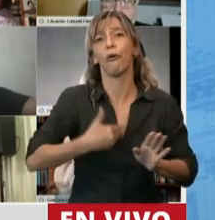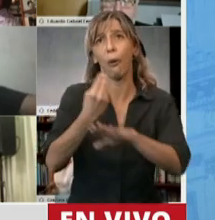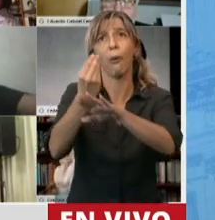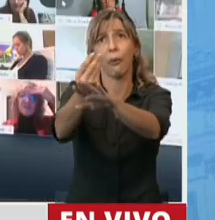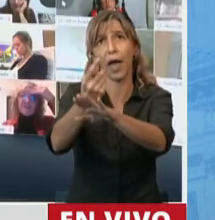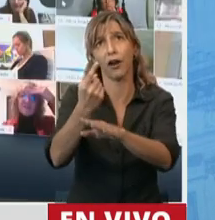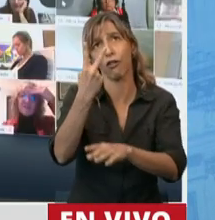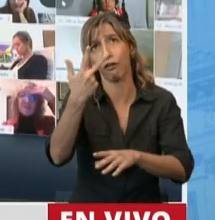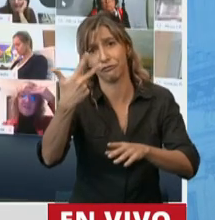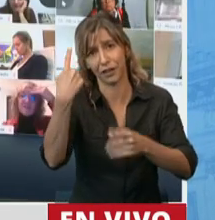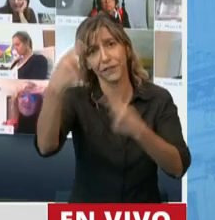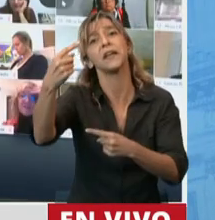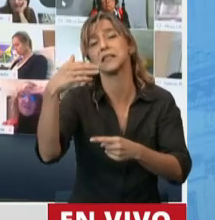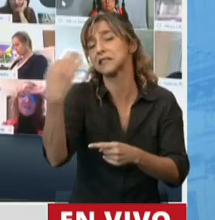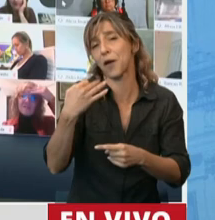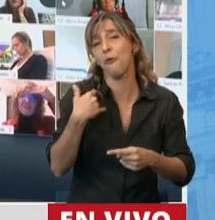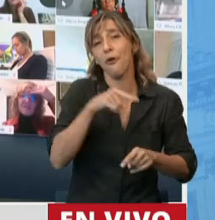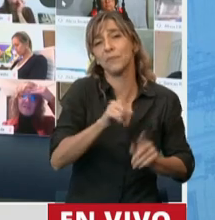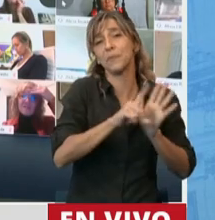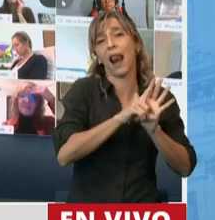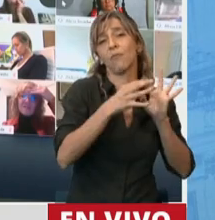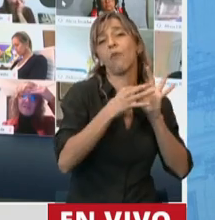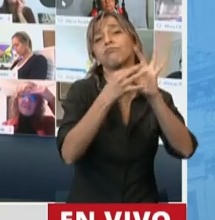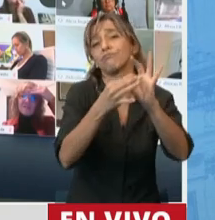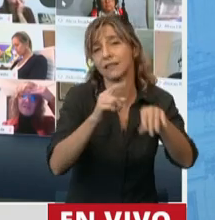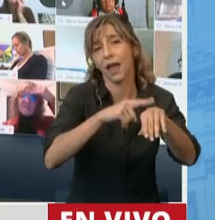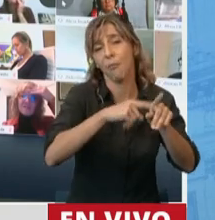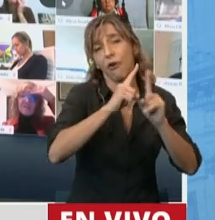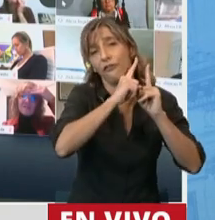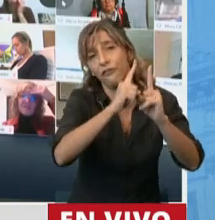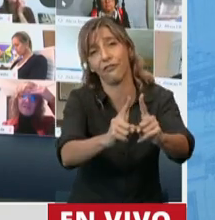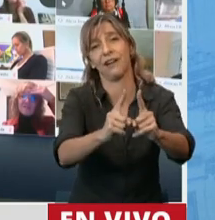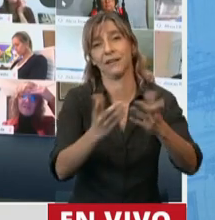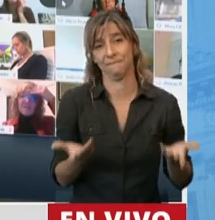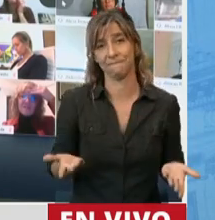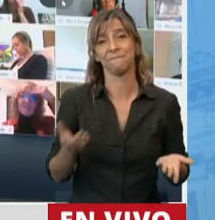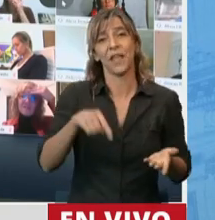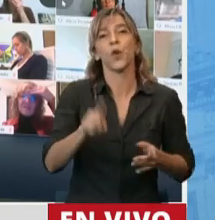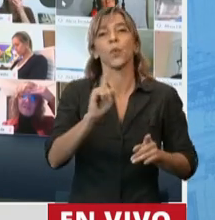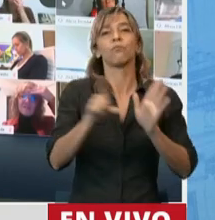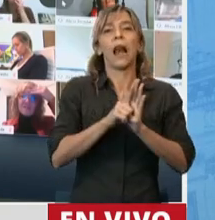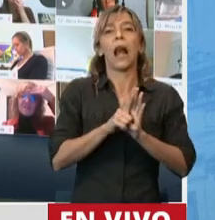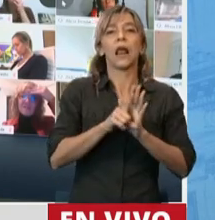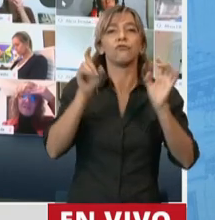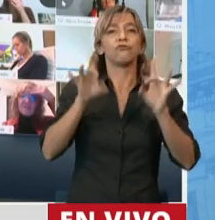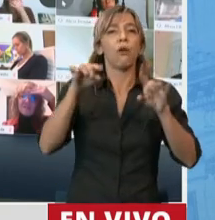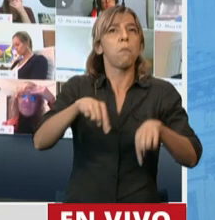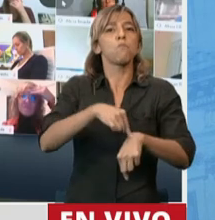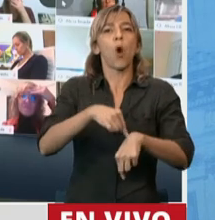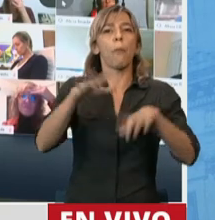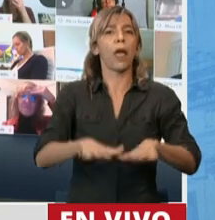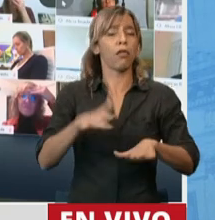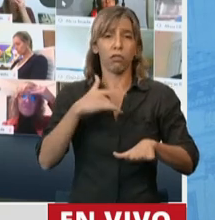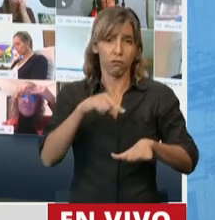un tiempo cómo van a ser los gobiernos, pero sí a tres periodos de gobiernos distintos. Así que no es una ley para el gobierno actual, es una ley para el que